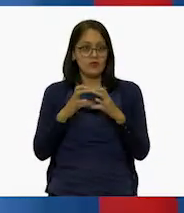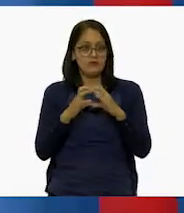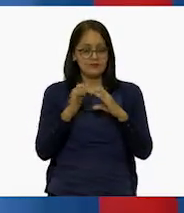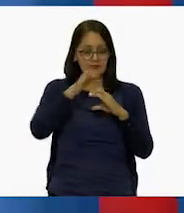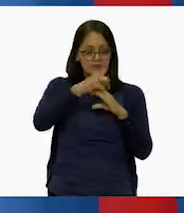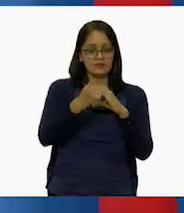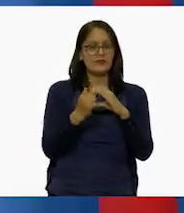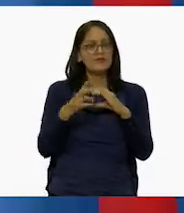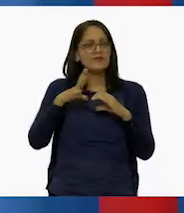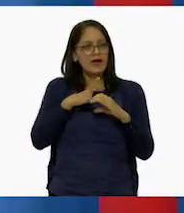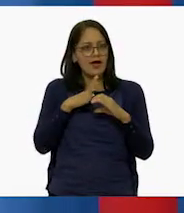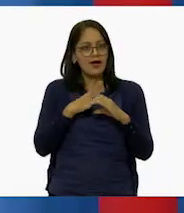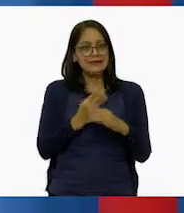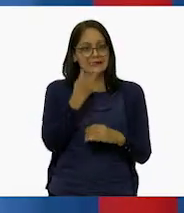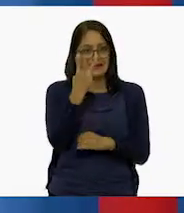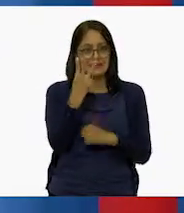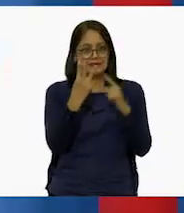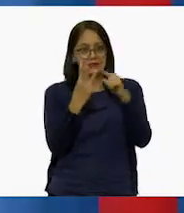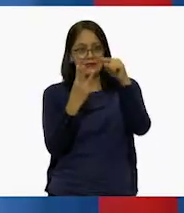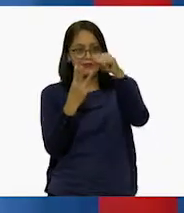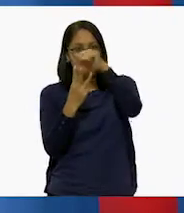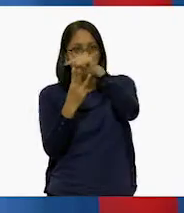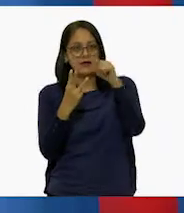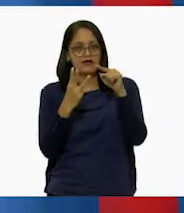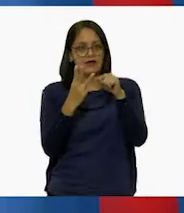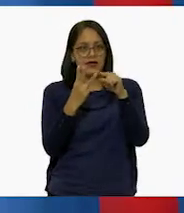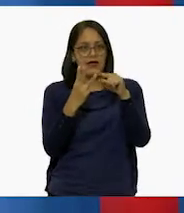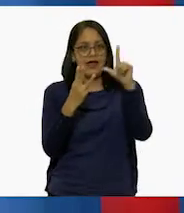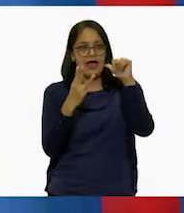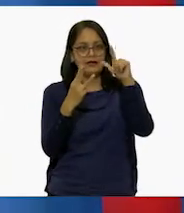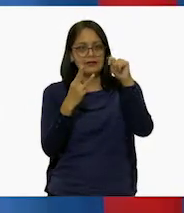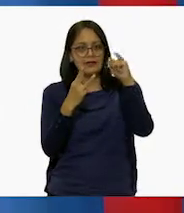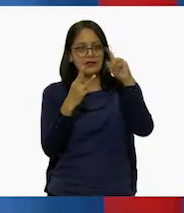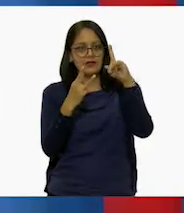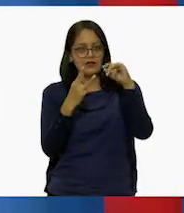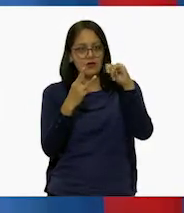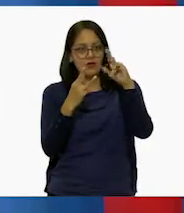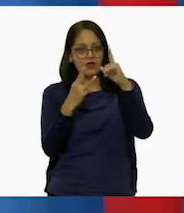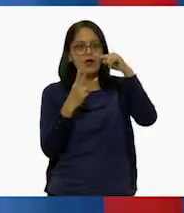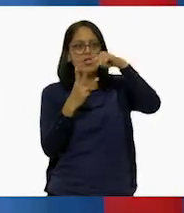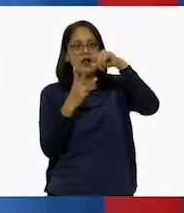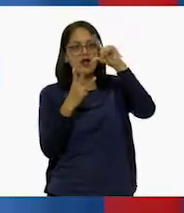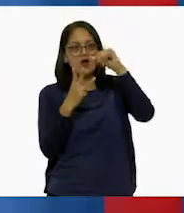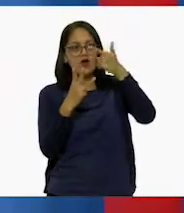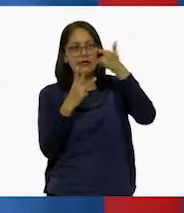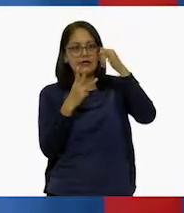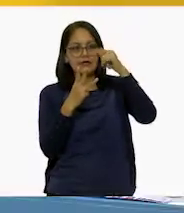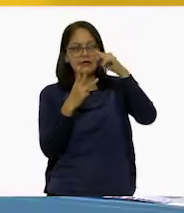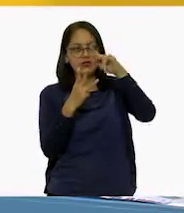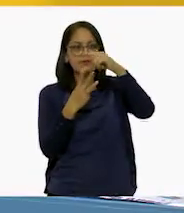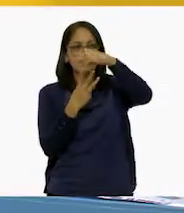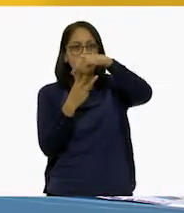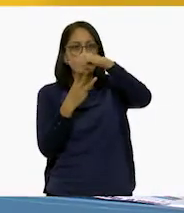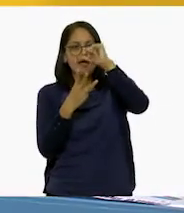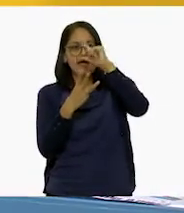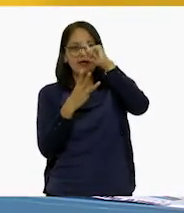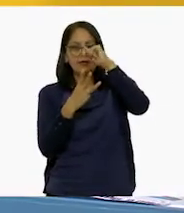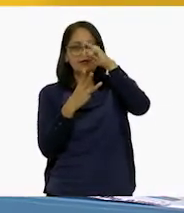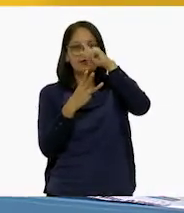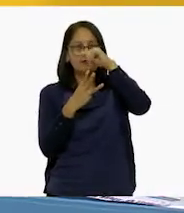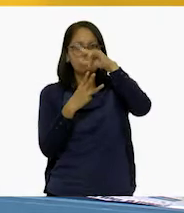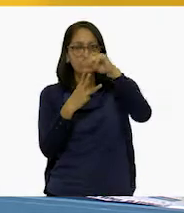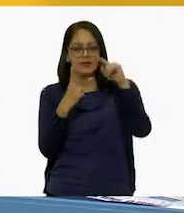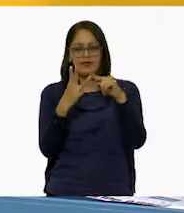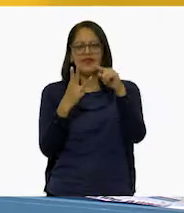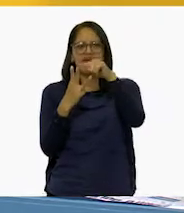usamos tres puntos de referencia. La latitud, la longitud y la altitud. ¿Y esos